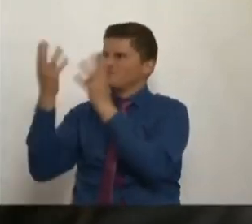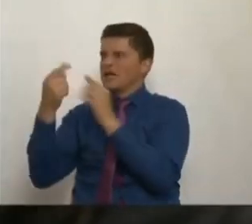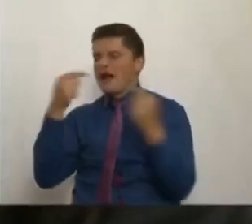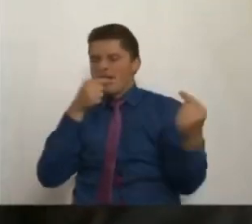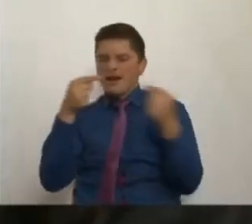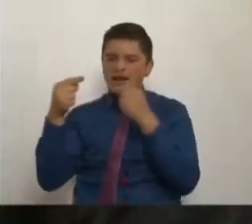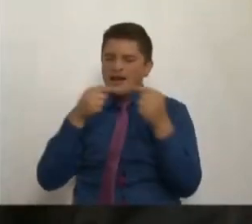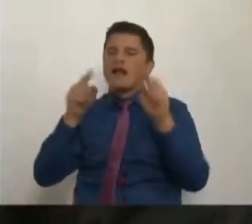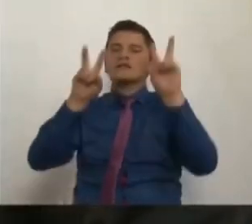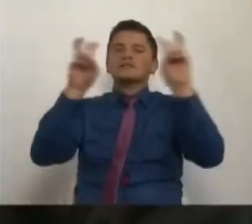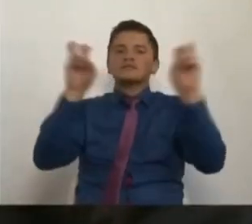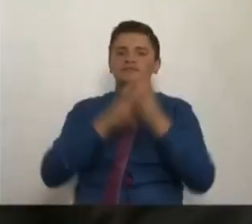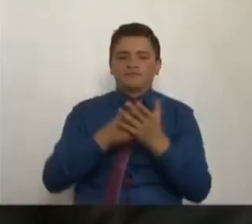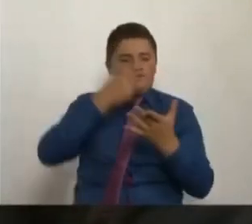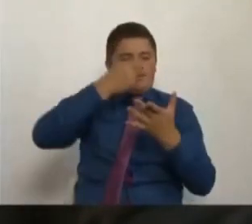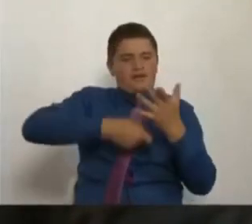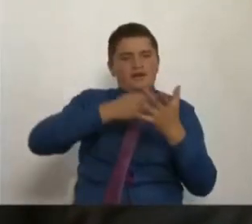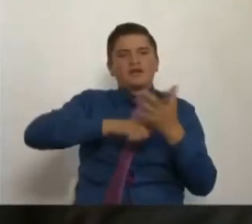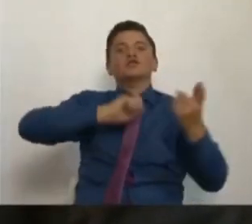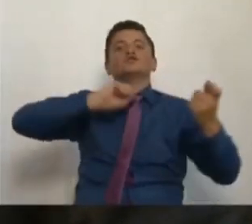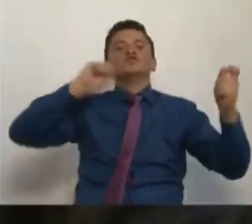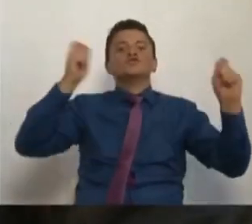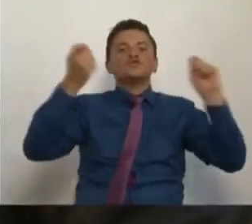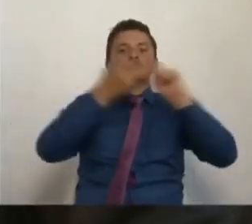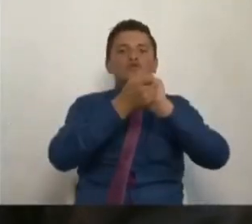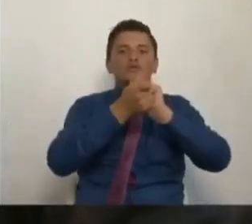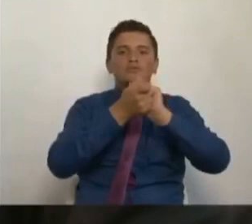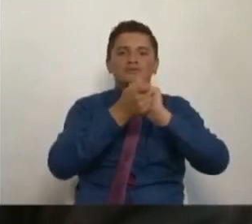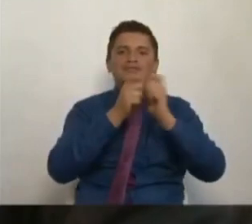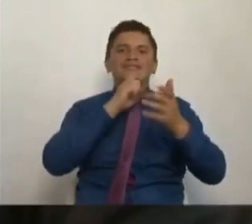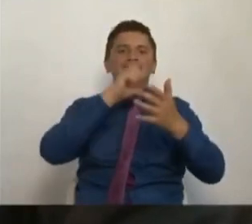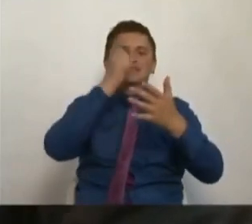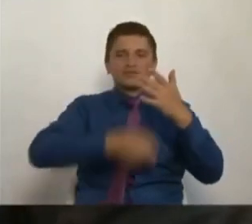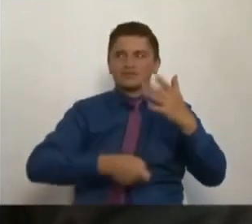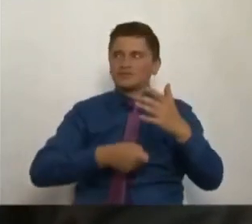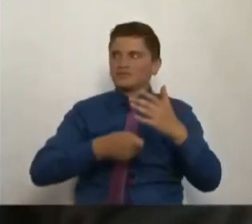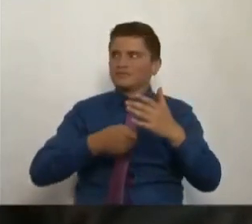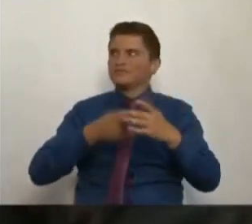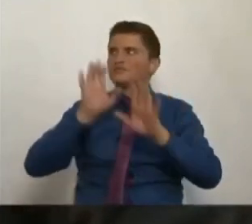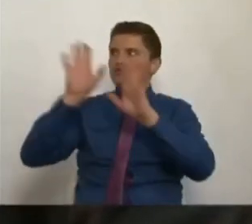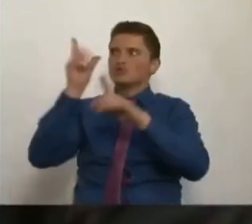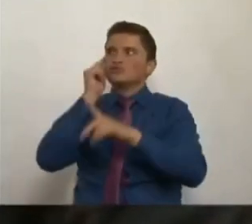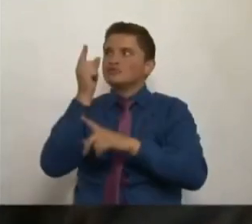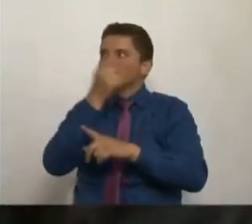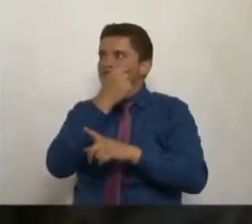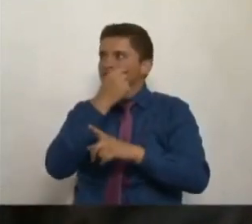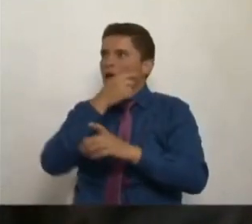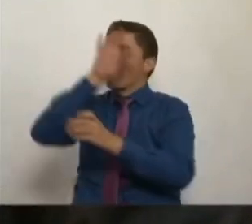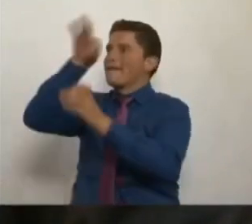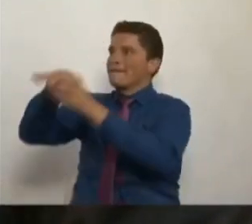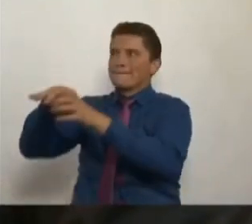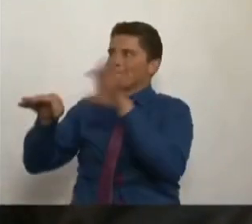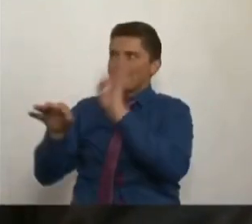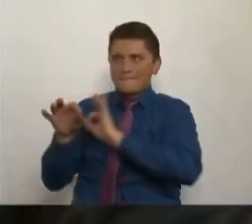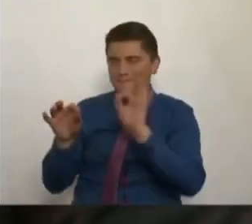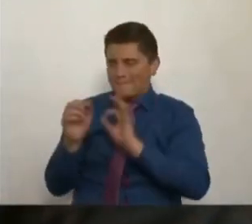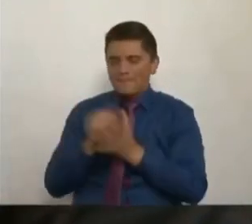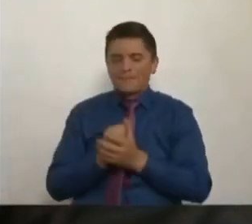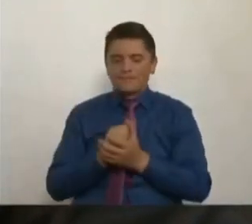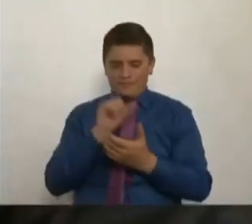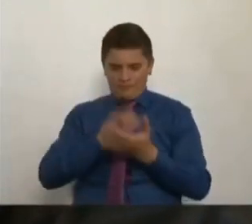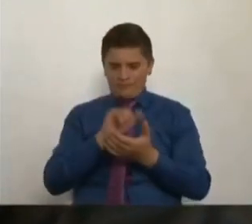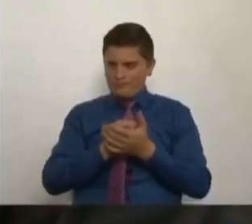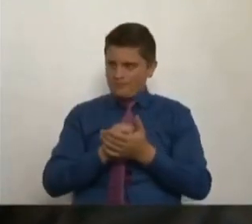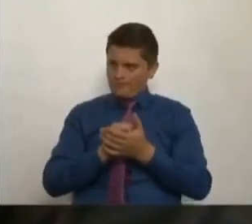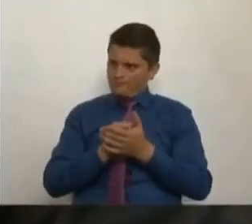reforma tributaria que no votamos del señor Presidente Santos, señalamos la inconveniencia